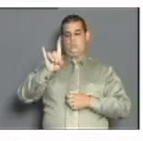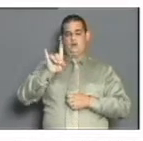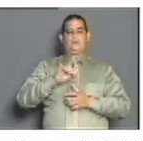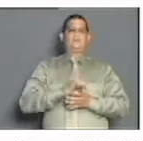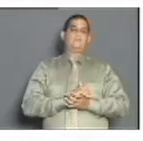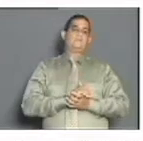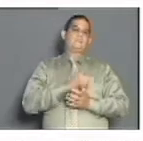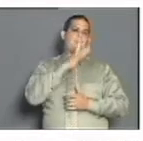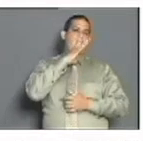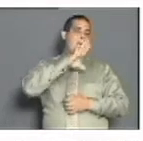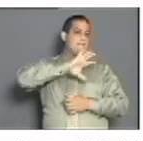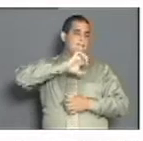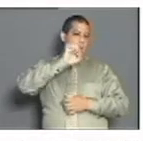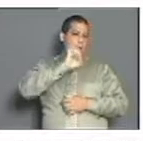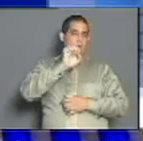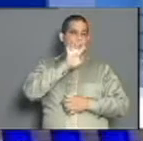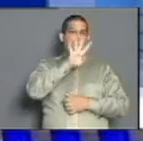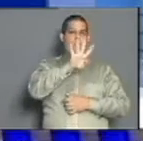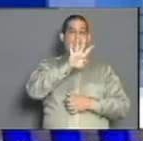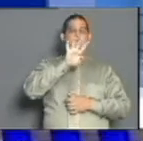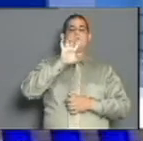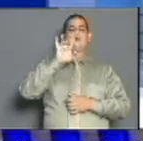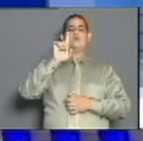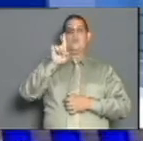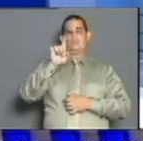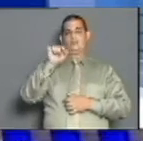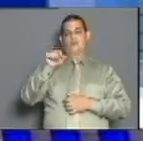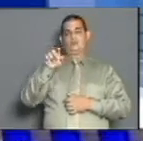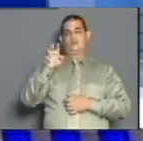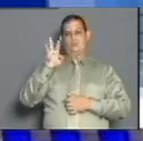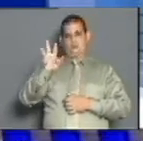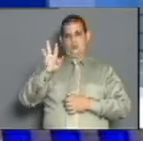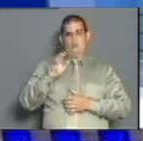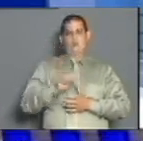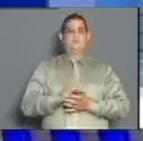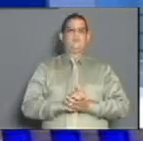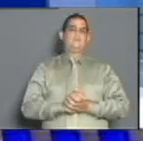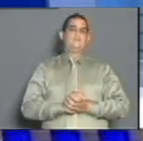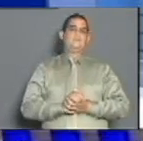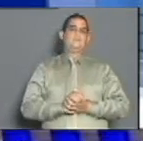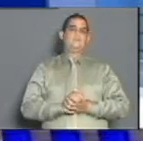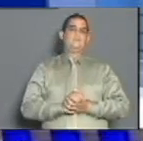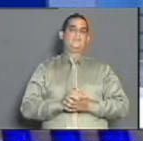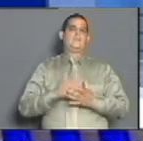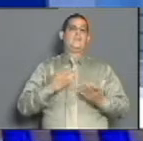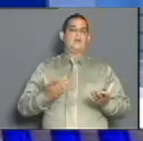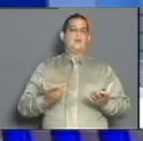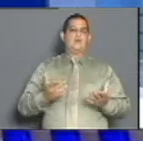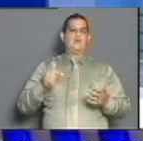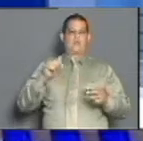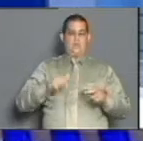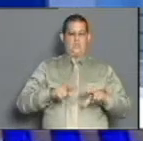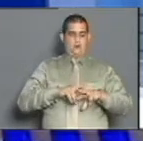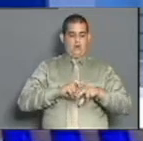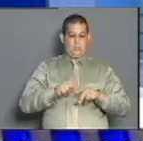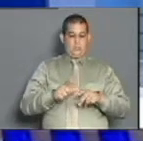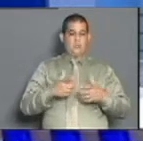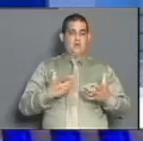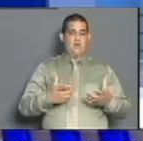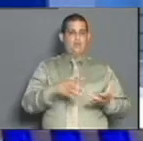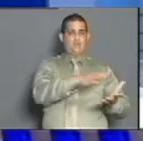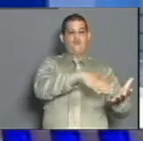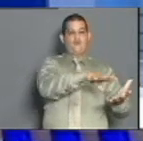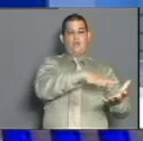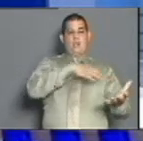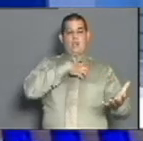Váguano con 41.3. Son los tres con la mayor tasa de incidencia. Seguimos con más informaciones. Bueno, la provincia sigue disminuyendo la cantidad